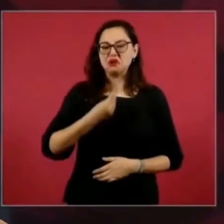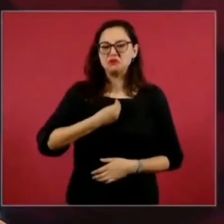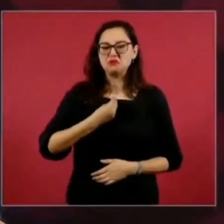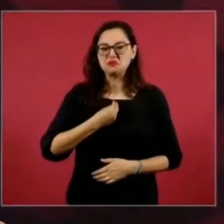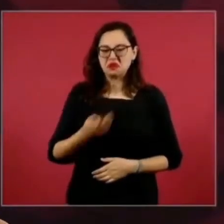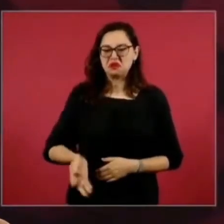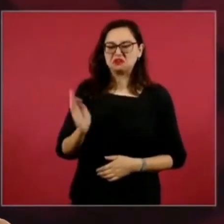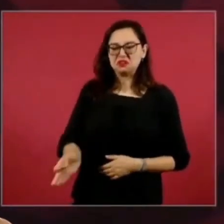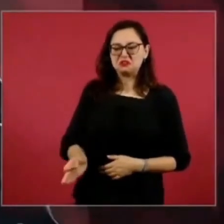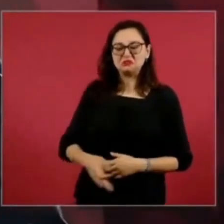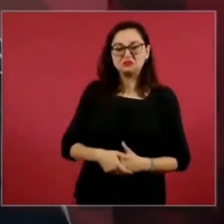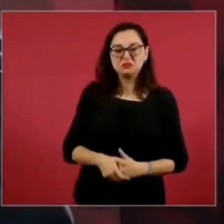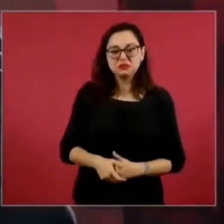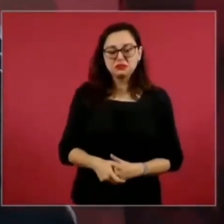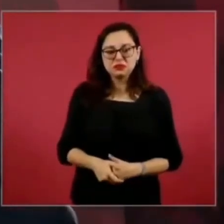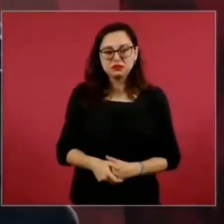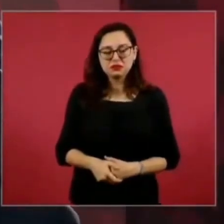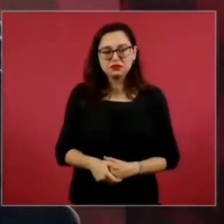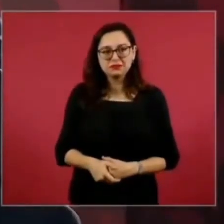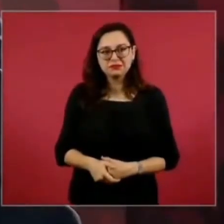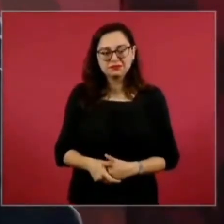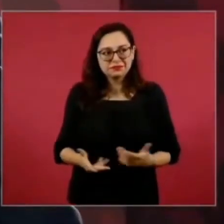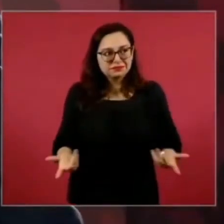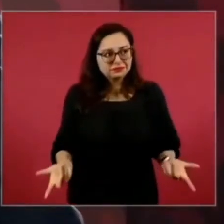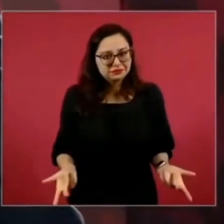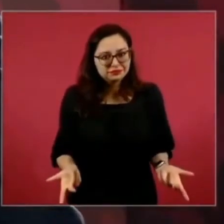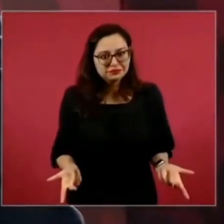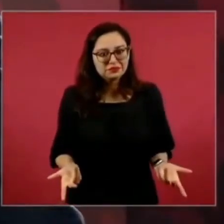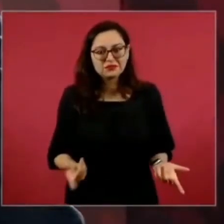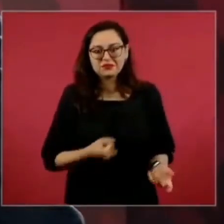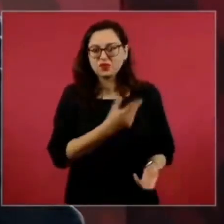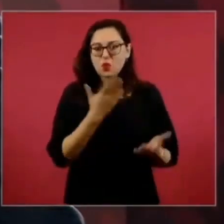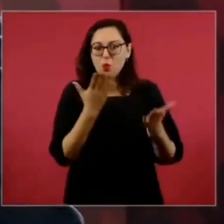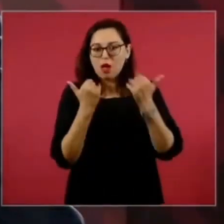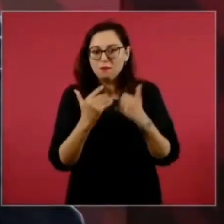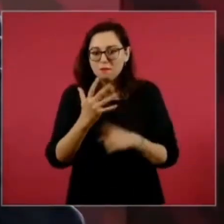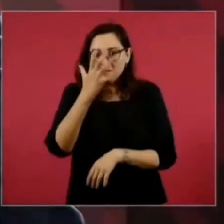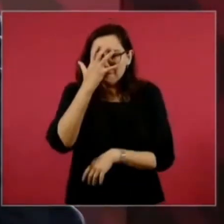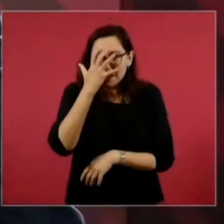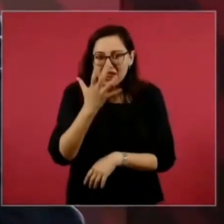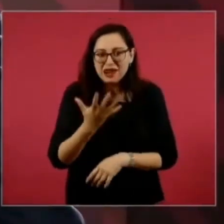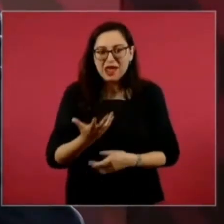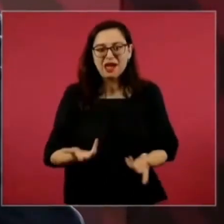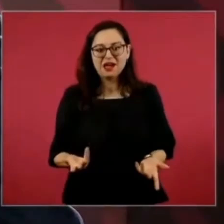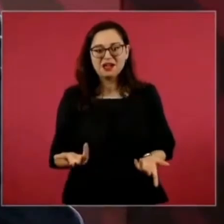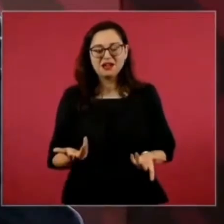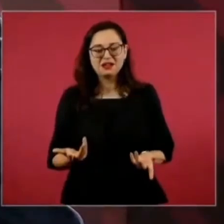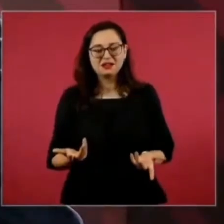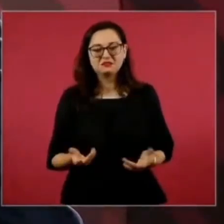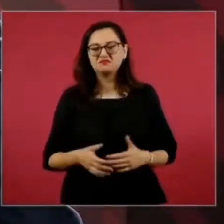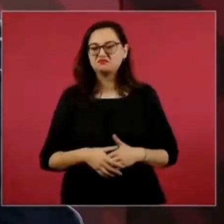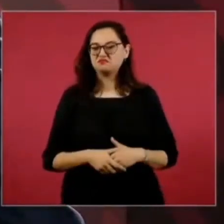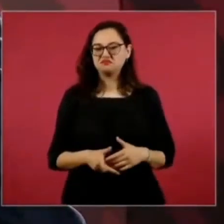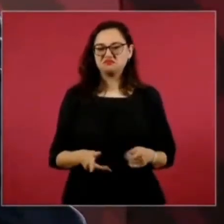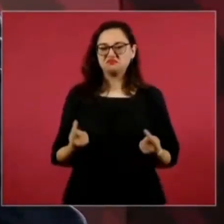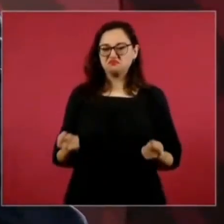prefieren el cretinismo y el ridículo,